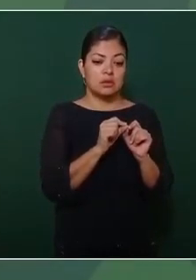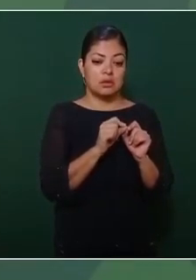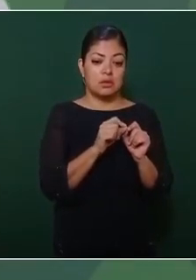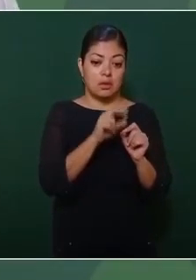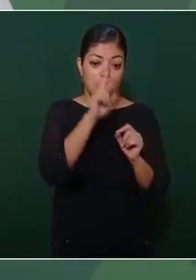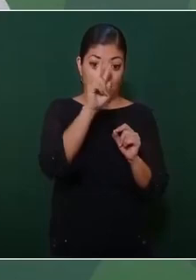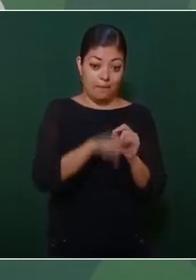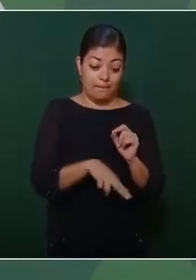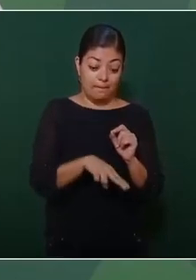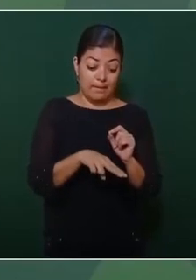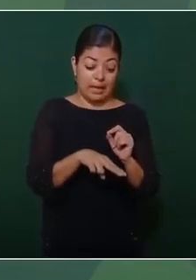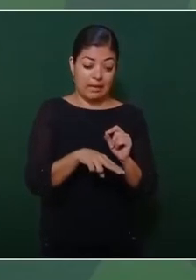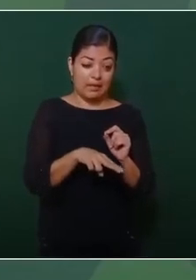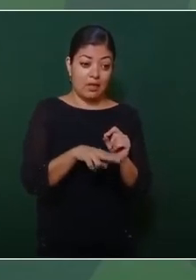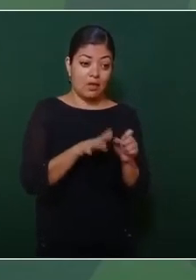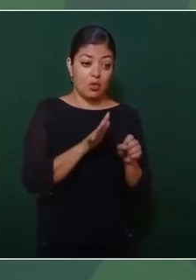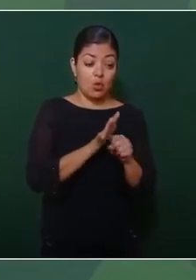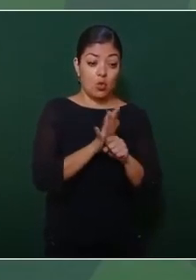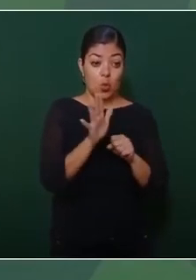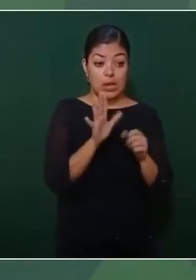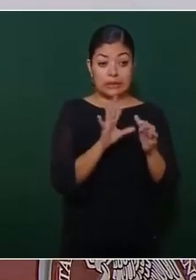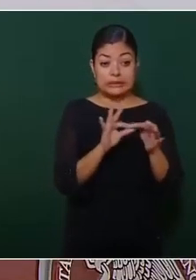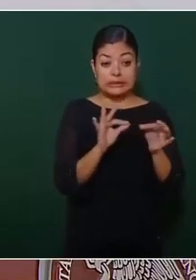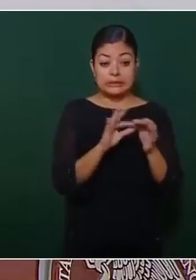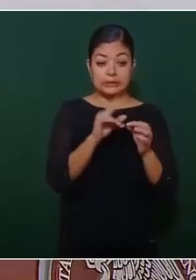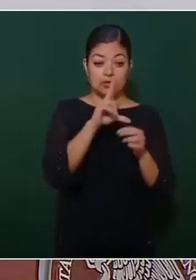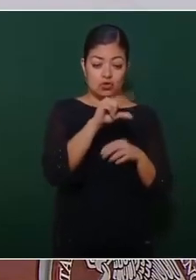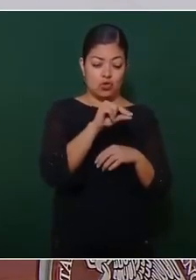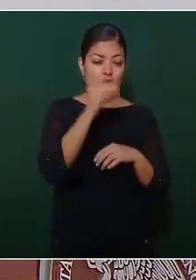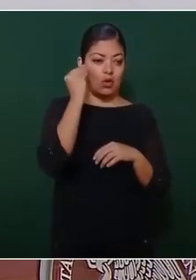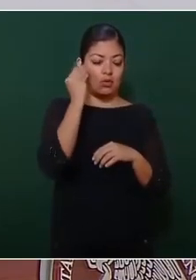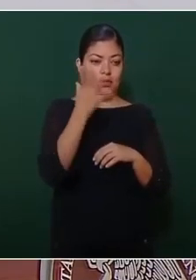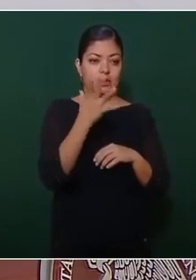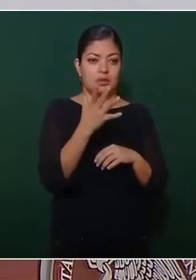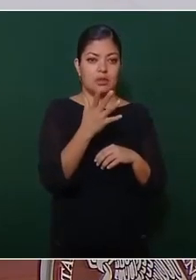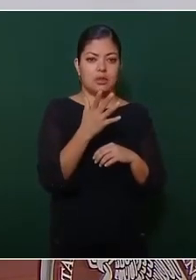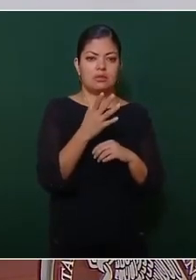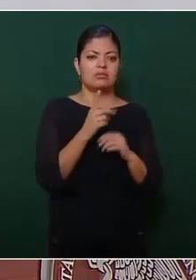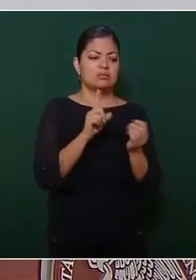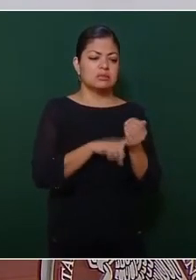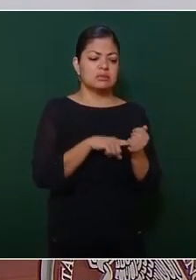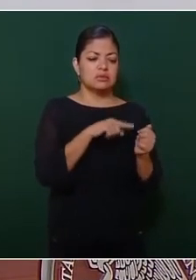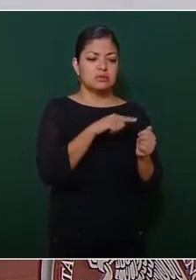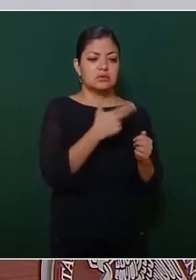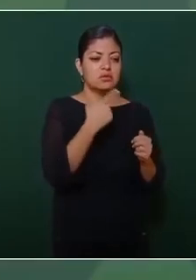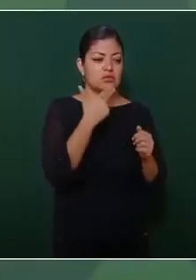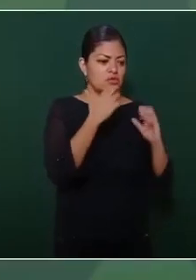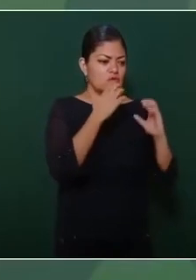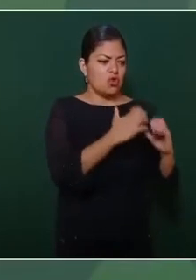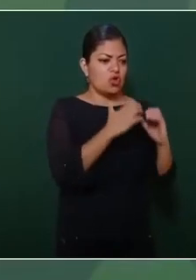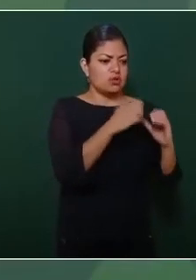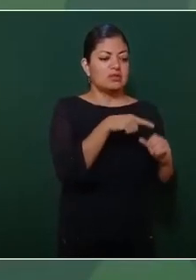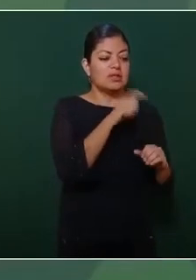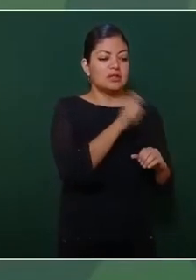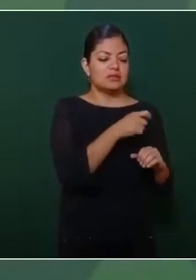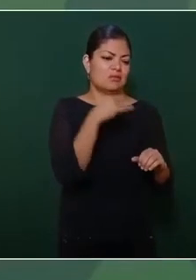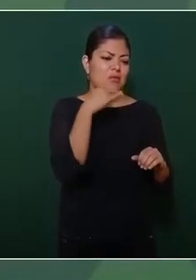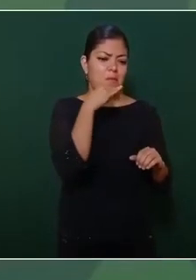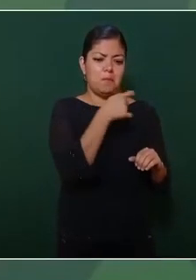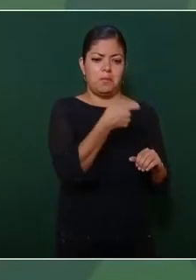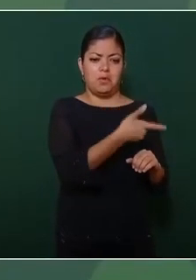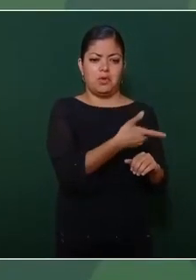verdadera doctrina, no lo olvide, de los conservadores es la hipocresía.